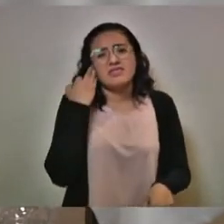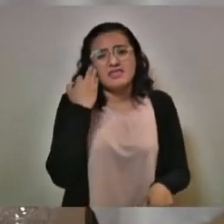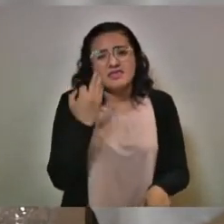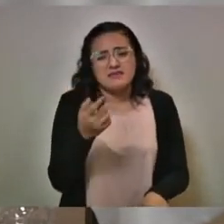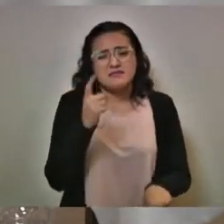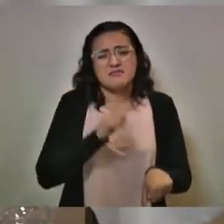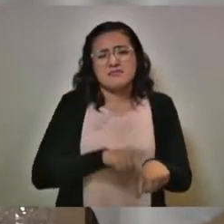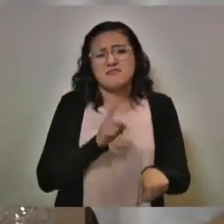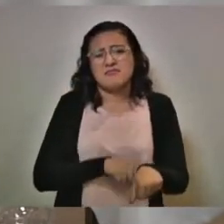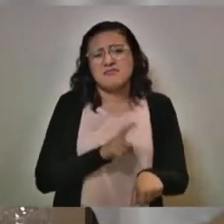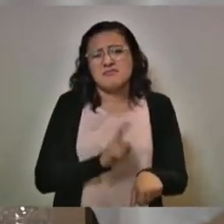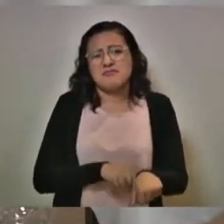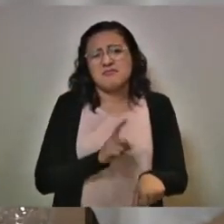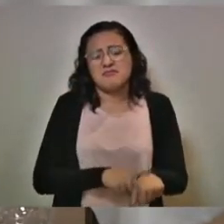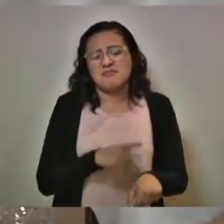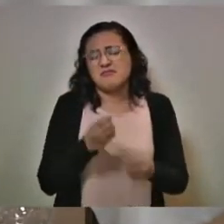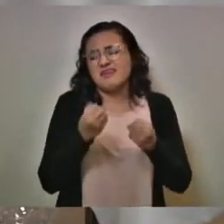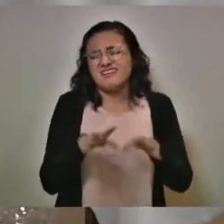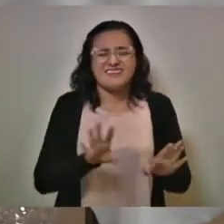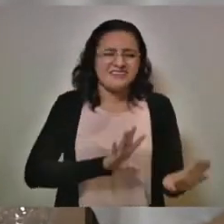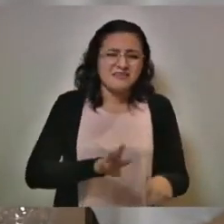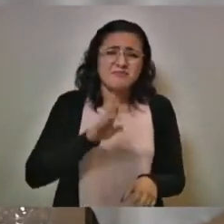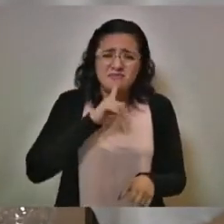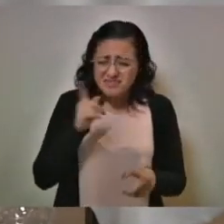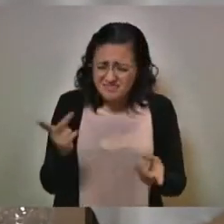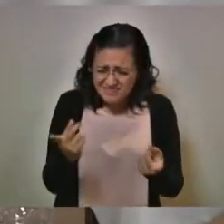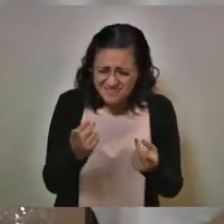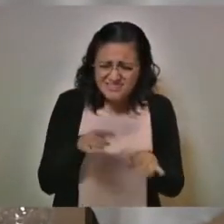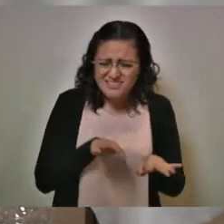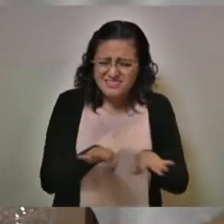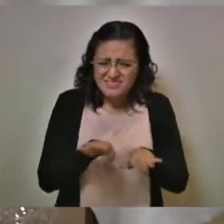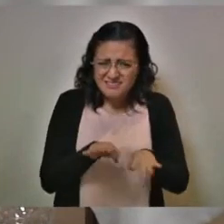que se pongan a hacer algo positivo.